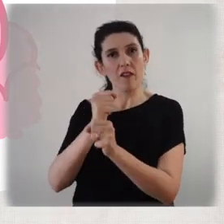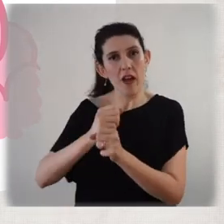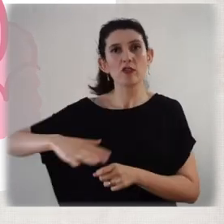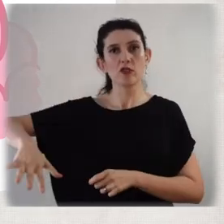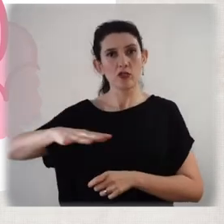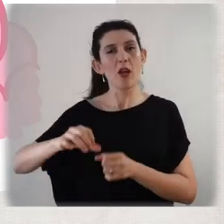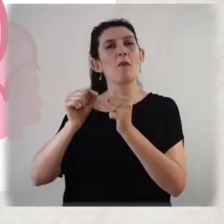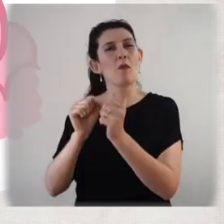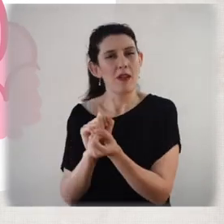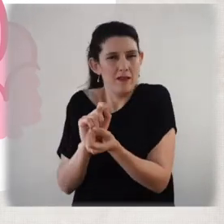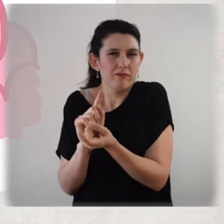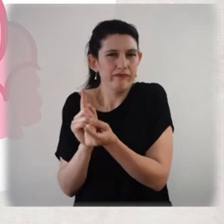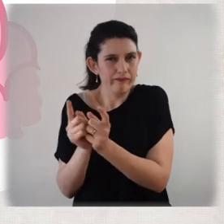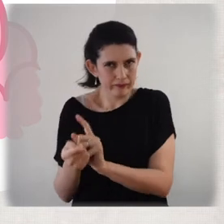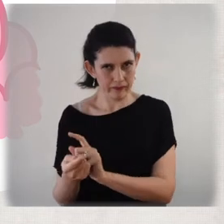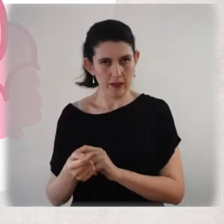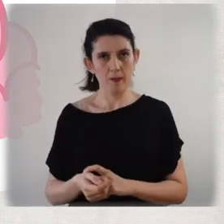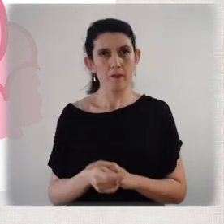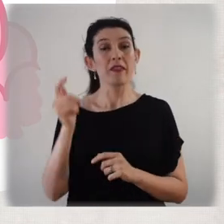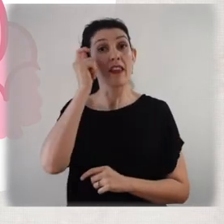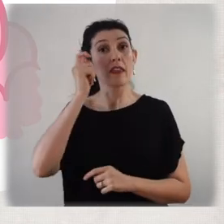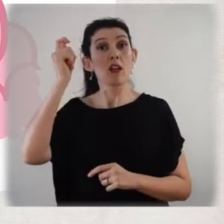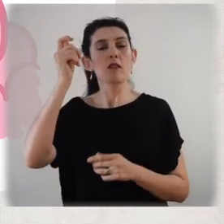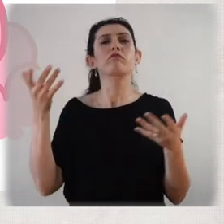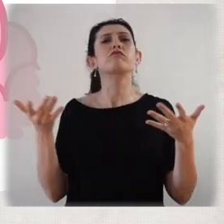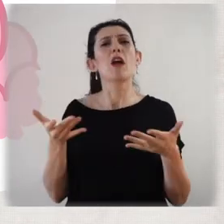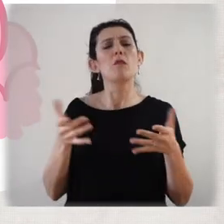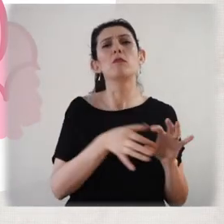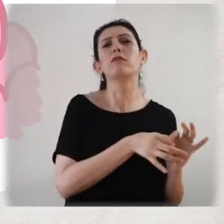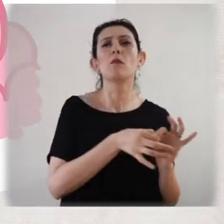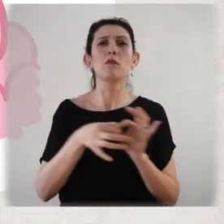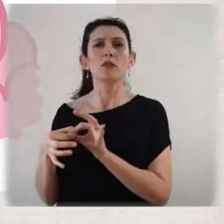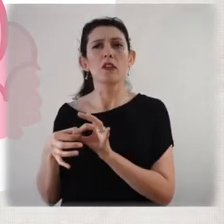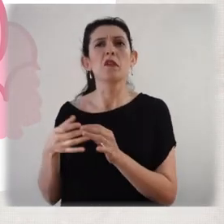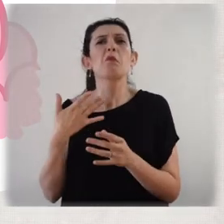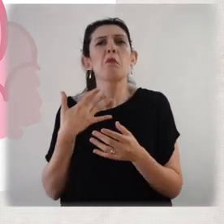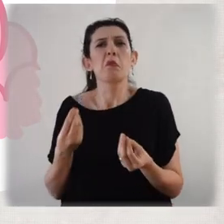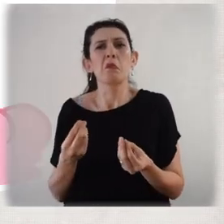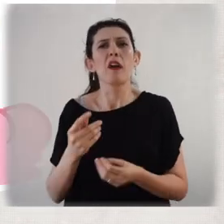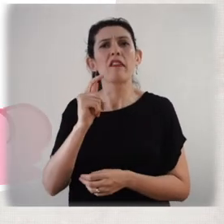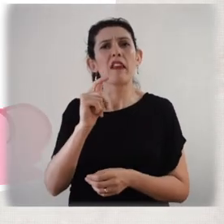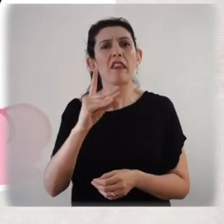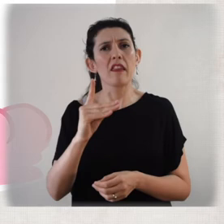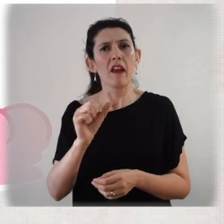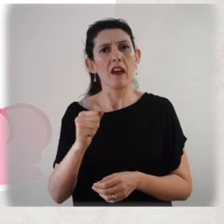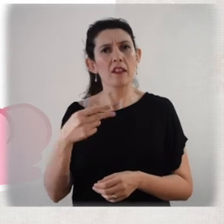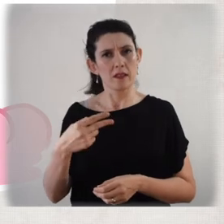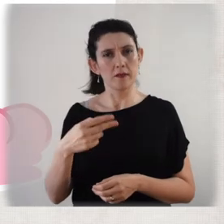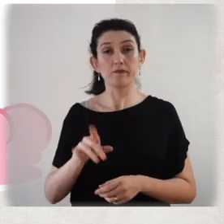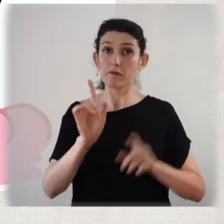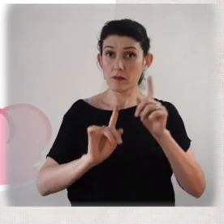déficit atencional con hiperactividad. Algunas teorías hablan sobre diferencias en cómo se desarrolla el cerebro cuando crecemos. Otras teorías